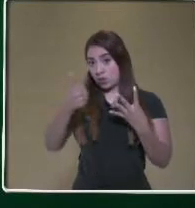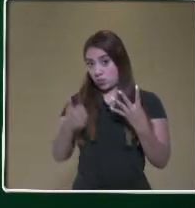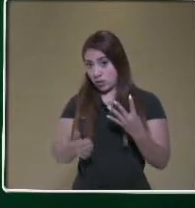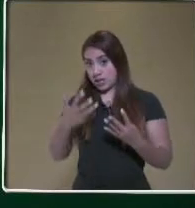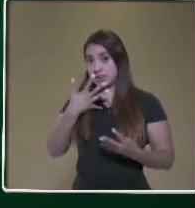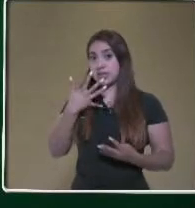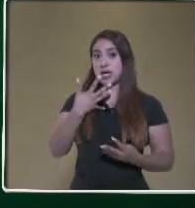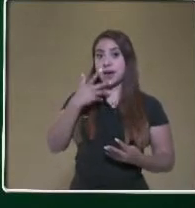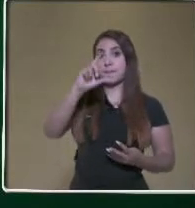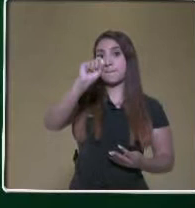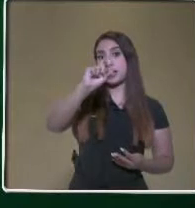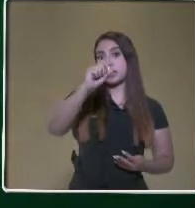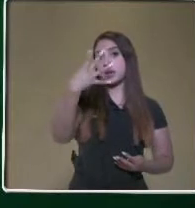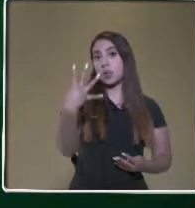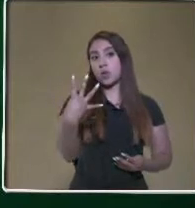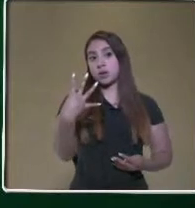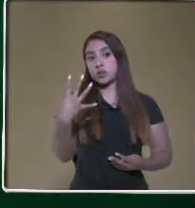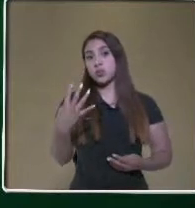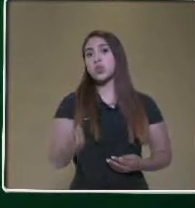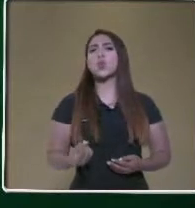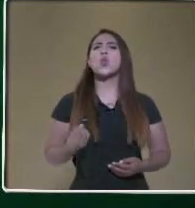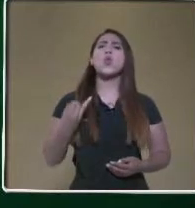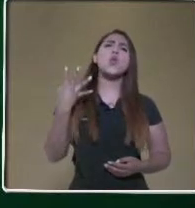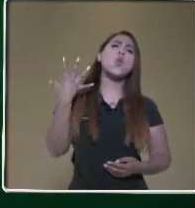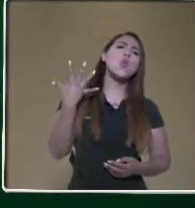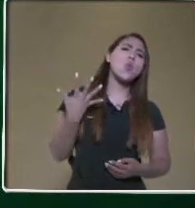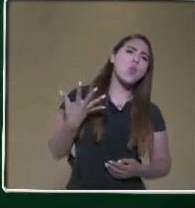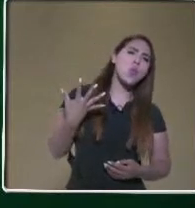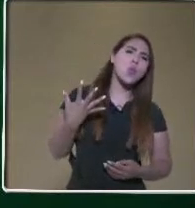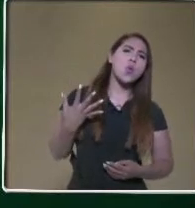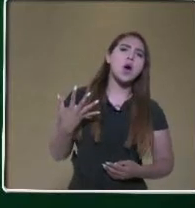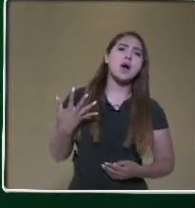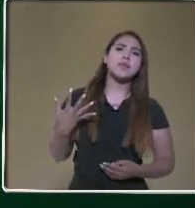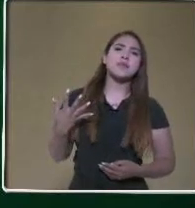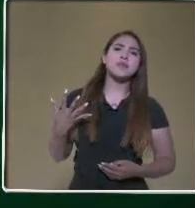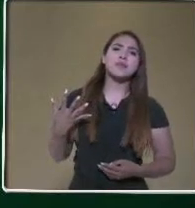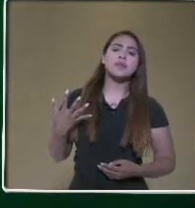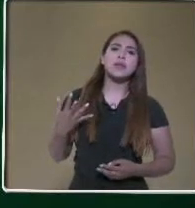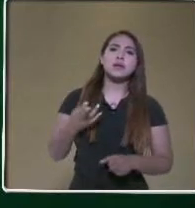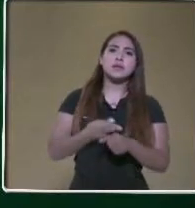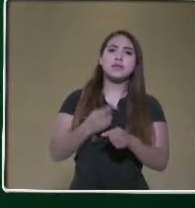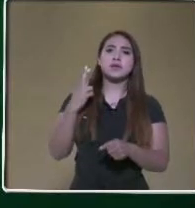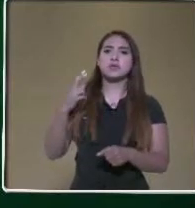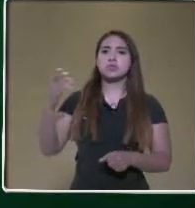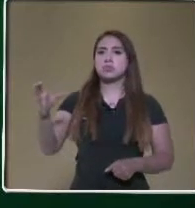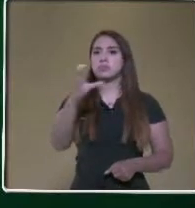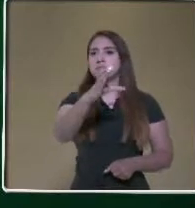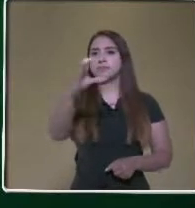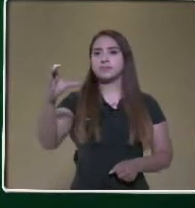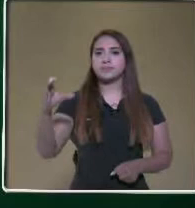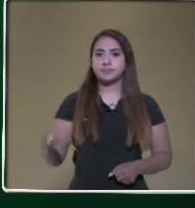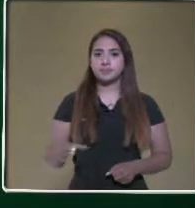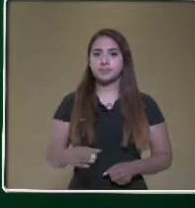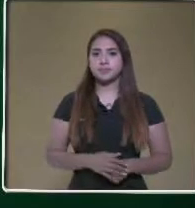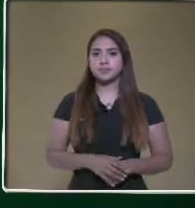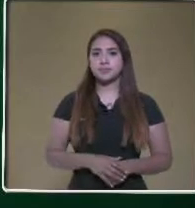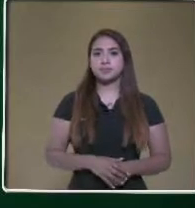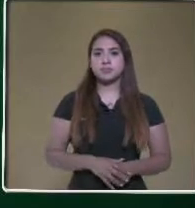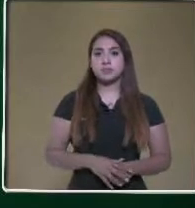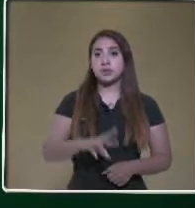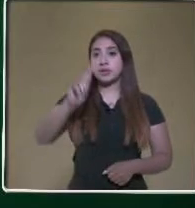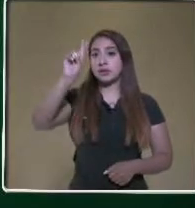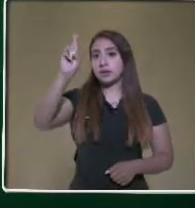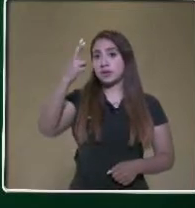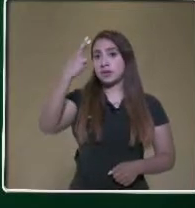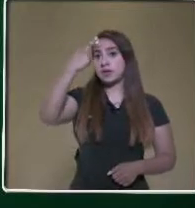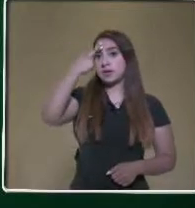refrescos, ¿cuántas latas de refresco se descargaron en total? Recuerda que ya el maestro Jorge te